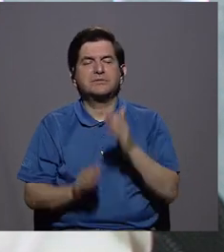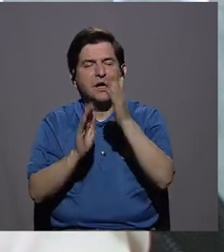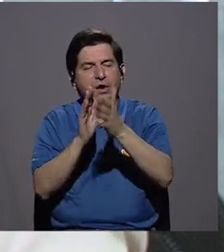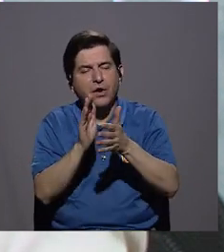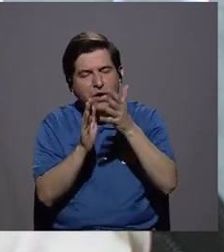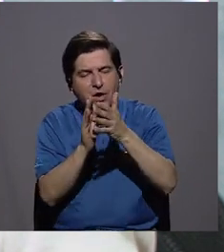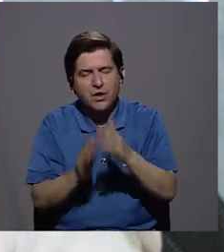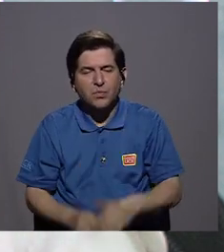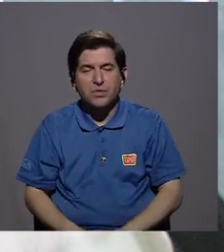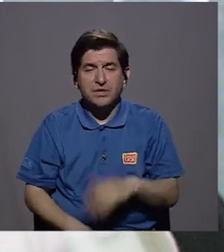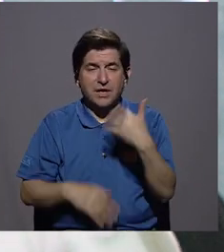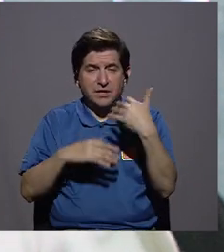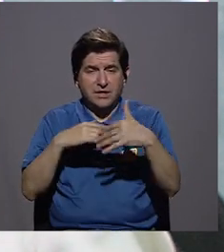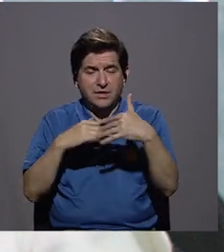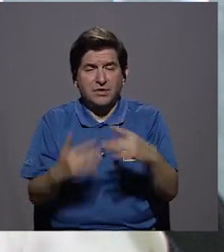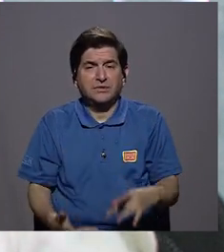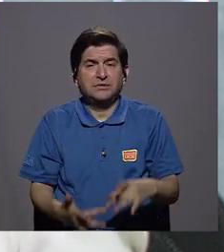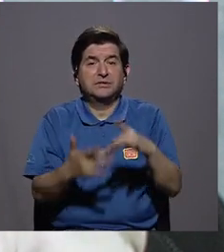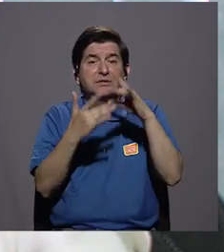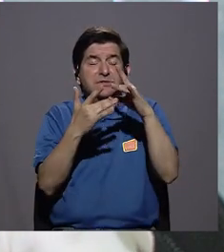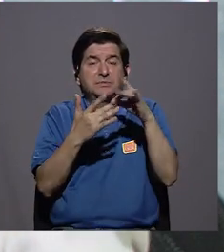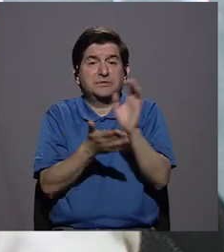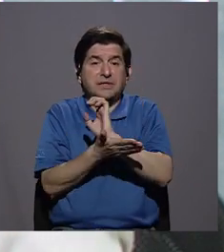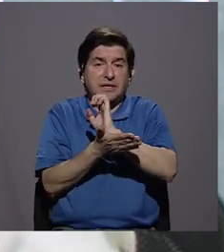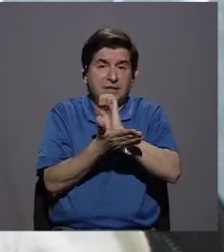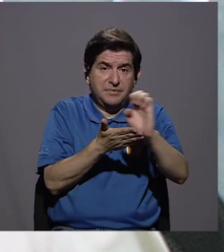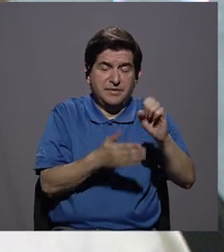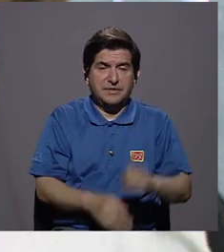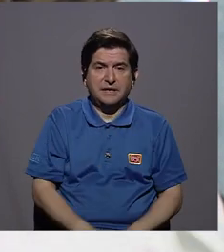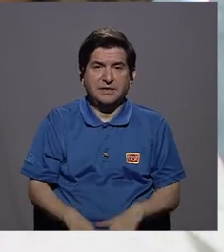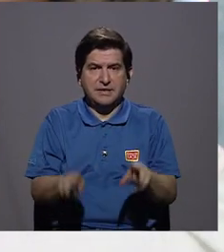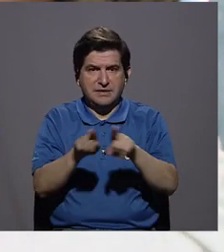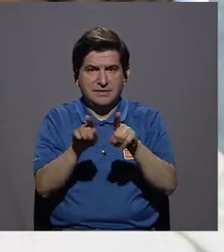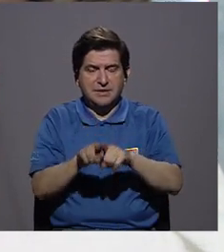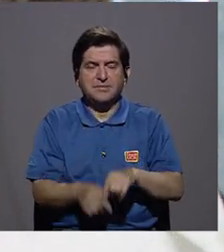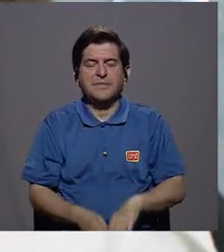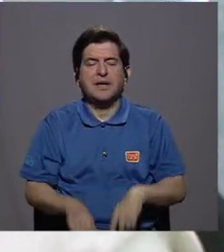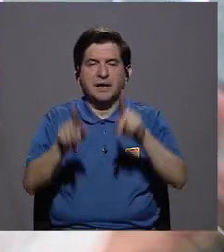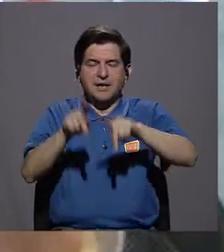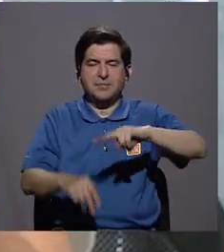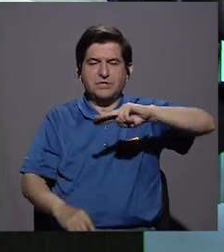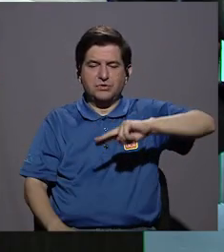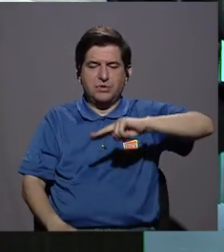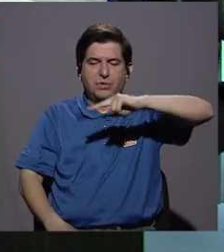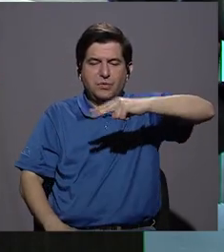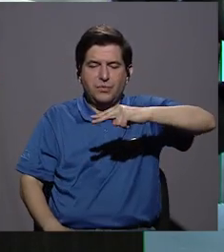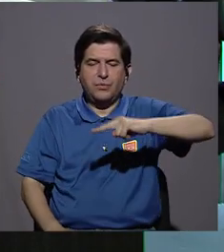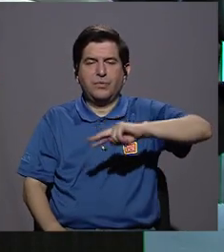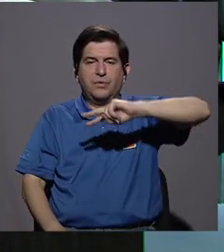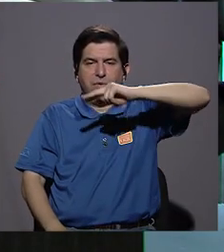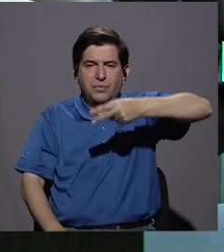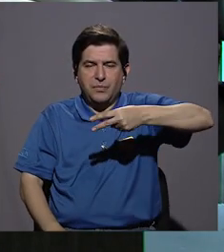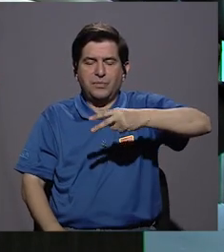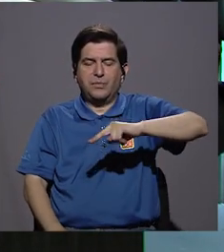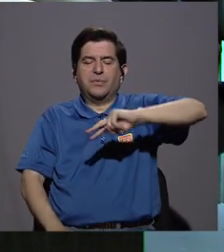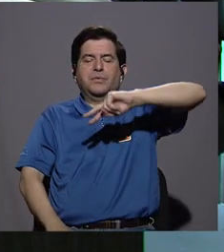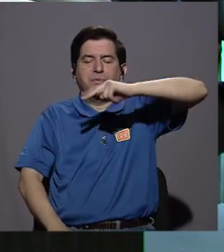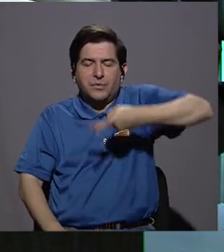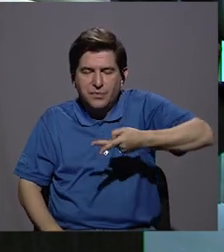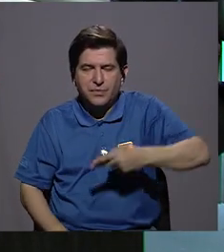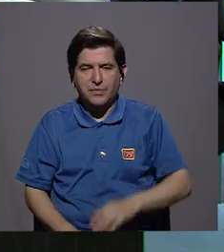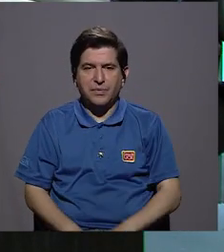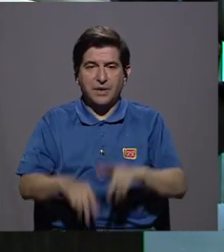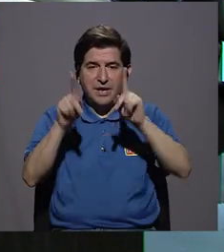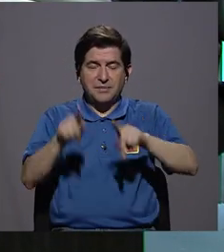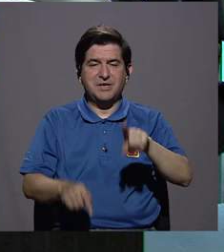heridas especiales y sobre todo para prevenir, el estar dando vuelta y vuelta y vuelta al paciente que está 100